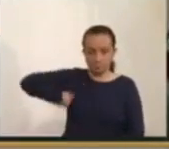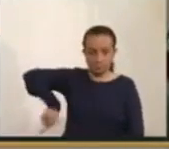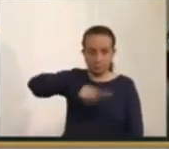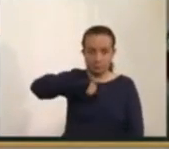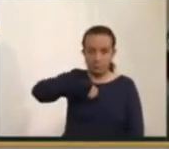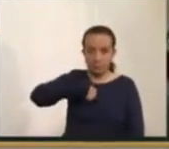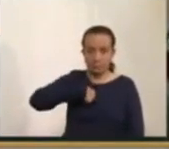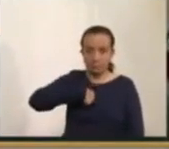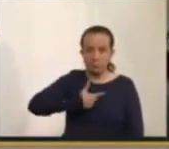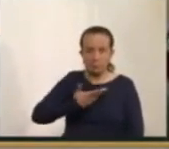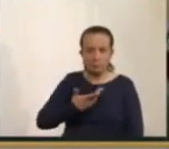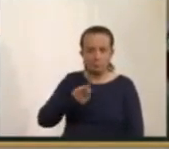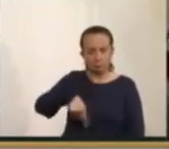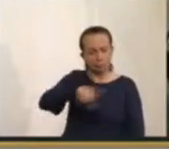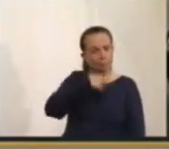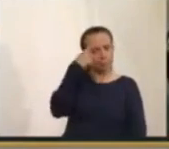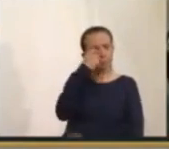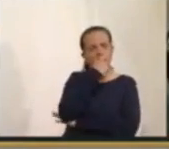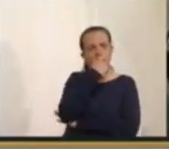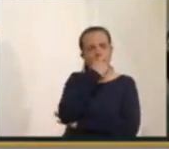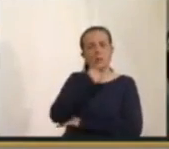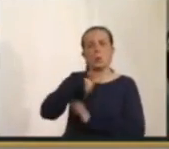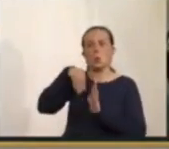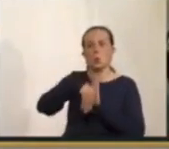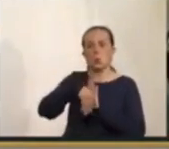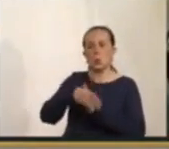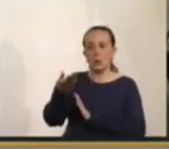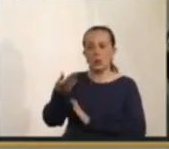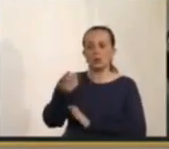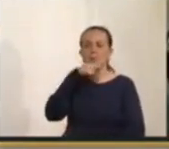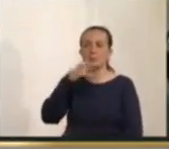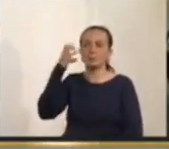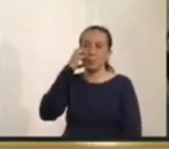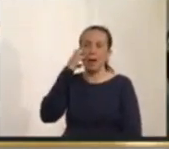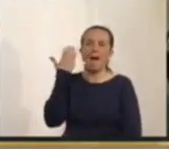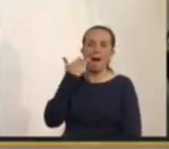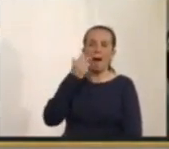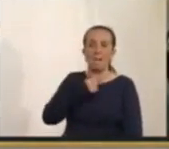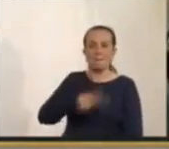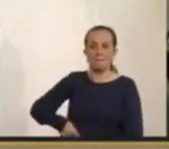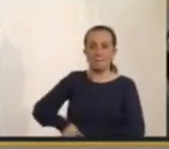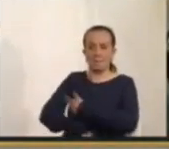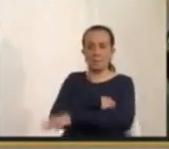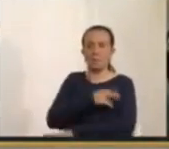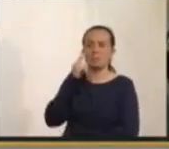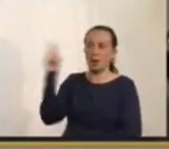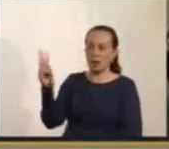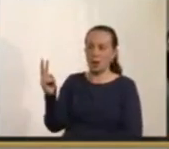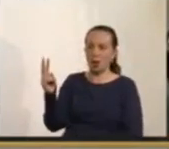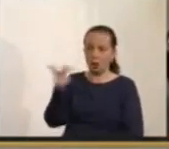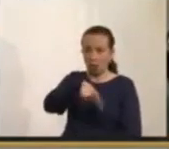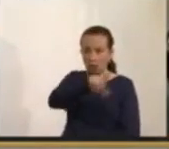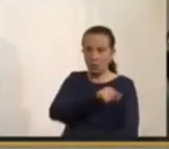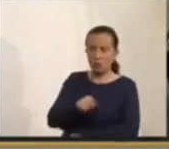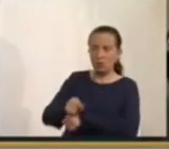permitir que se cuestione la moral del presidente Duque y de la ministra. Personas intachables desde